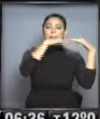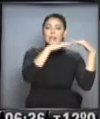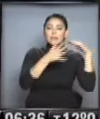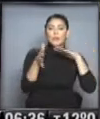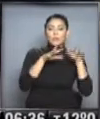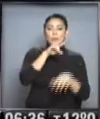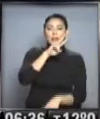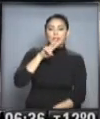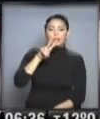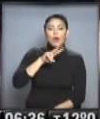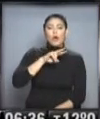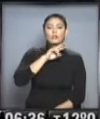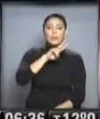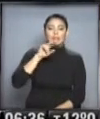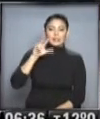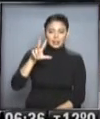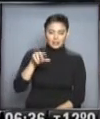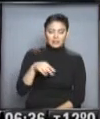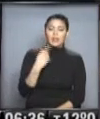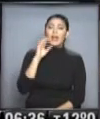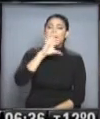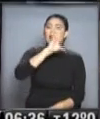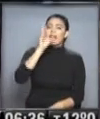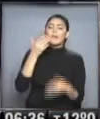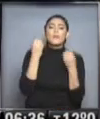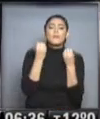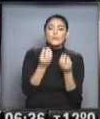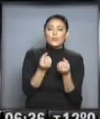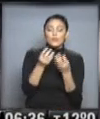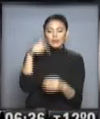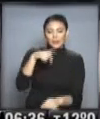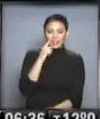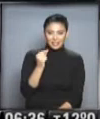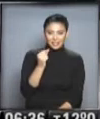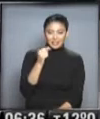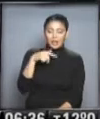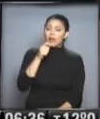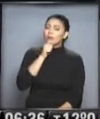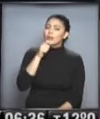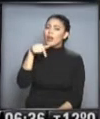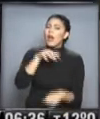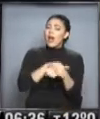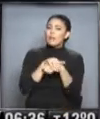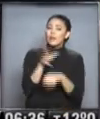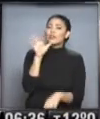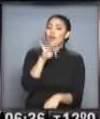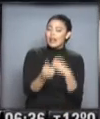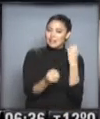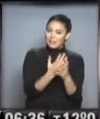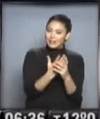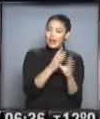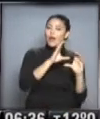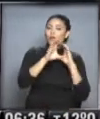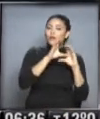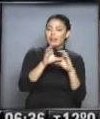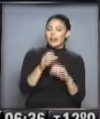los 22 a 23 grados. Excelentes condiciones meteorológicas para el día de hoy. Maki, nuestros amigos, como todas las mañanas, se comunican